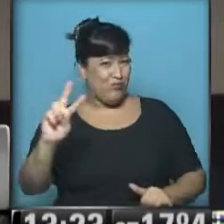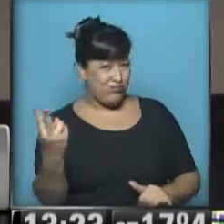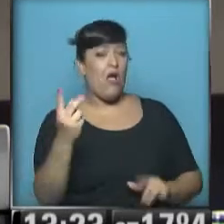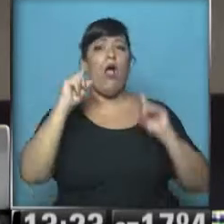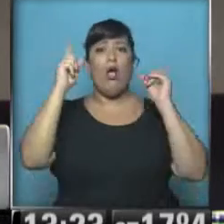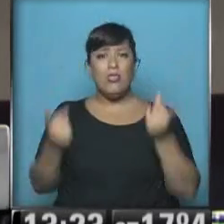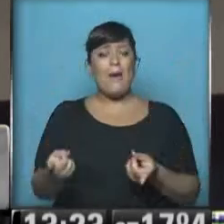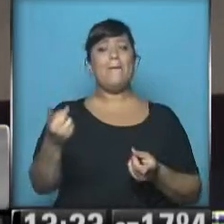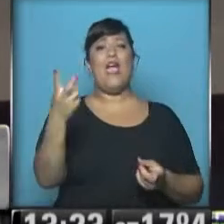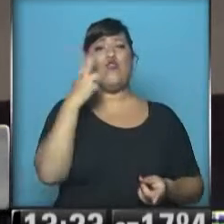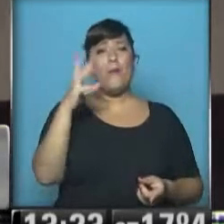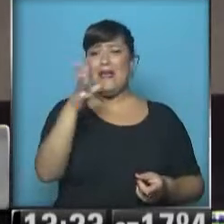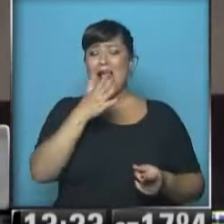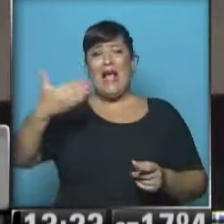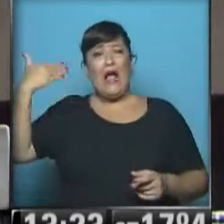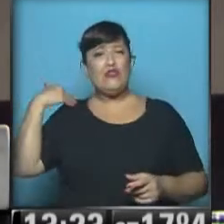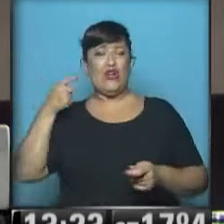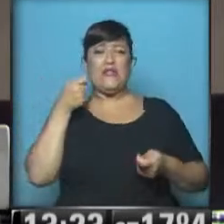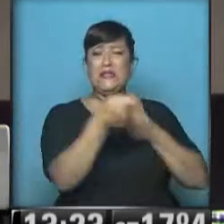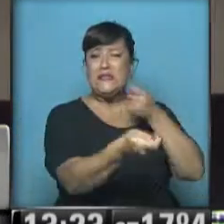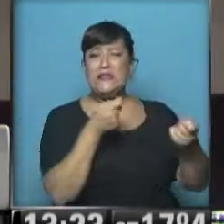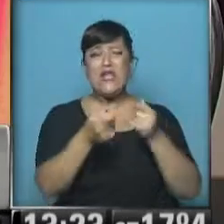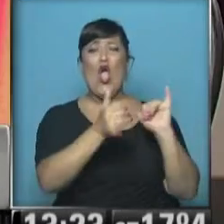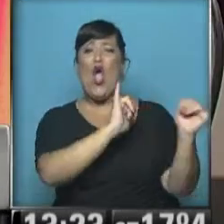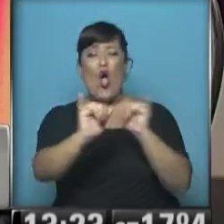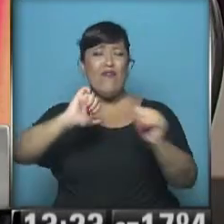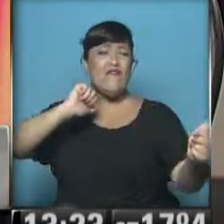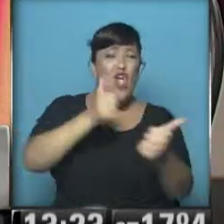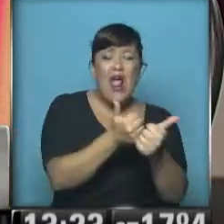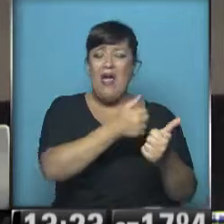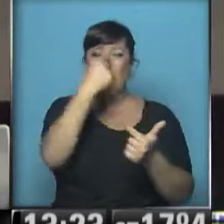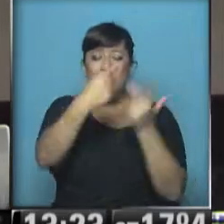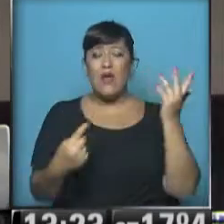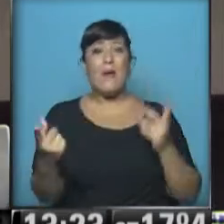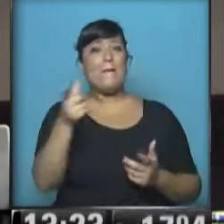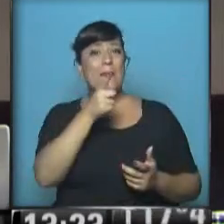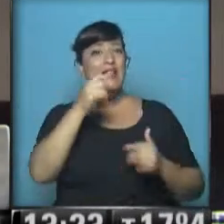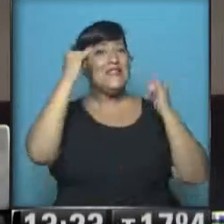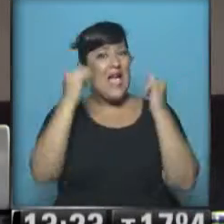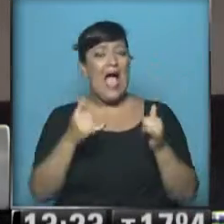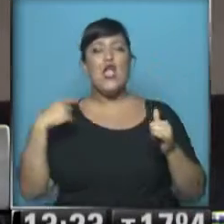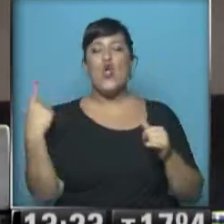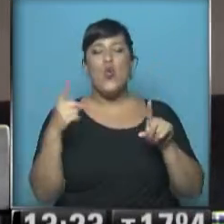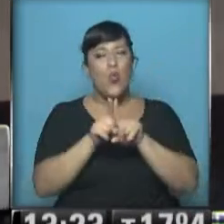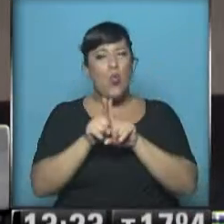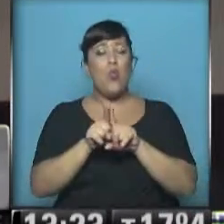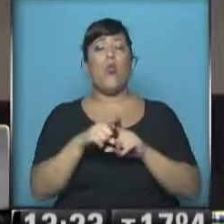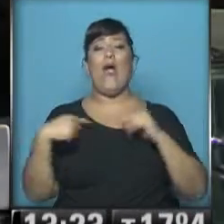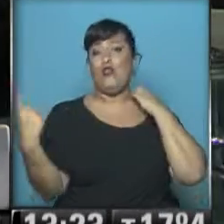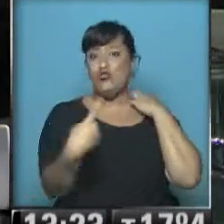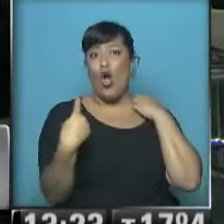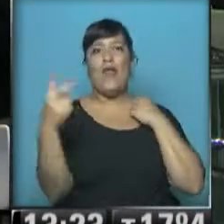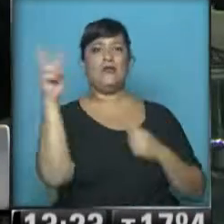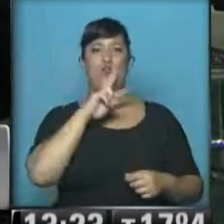2014 fueron masacradas, asesinadas y violadas. Y me parece que hay una condición que las une y es su condición de mujeres.